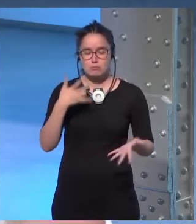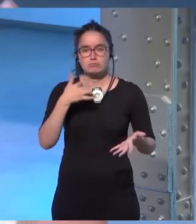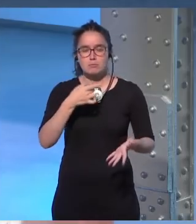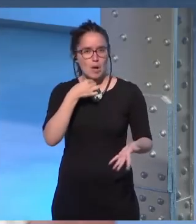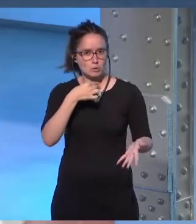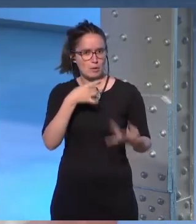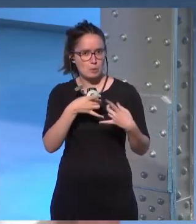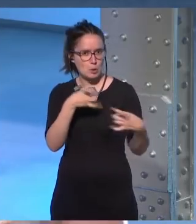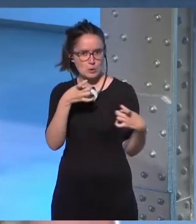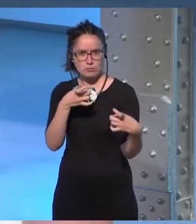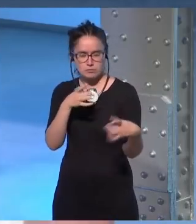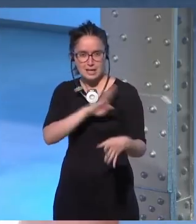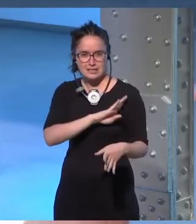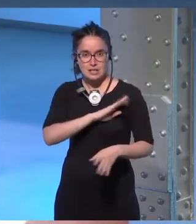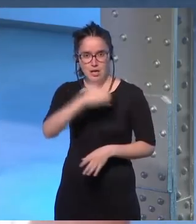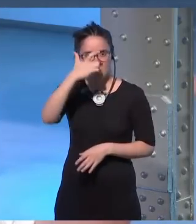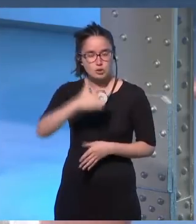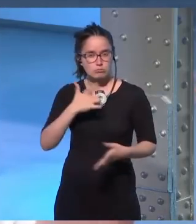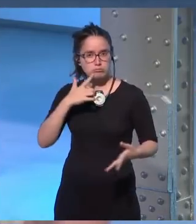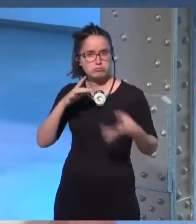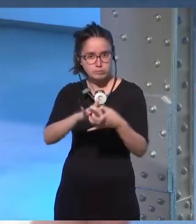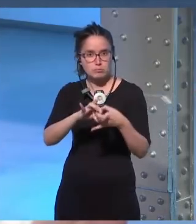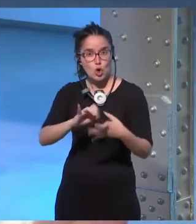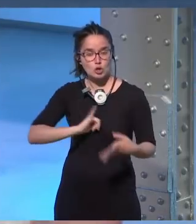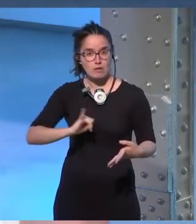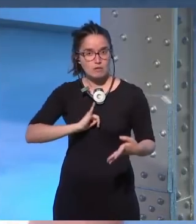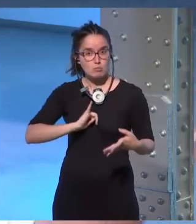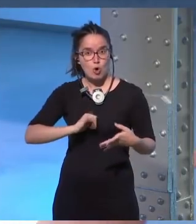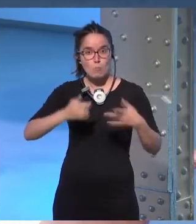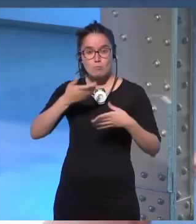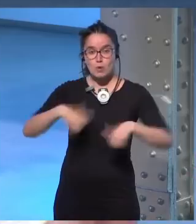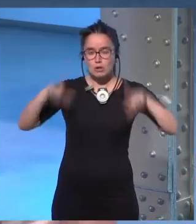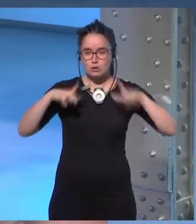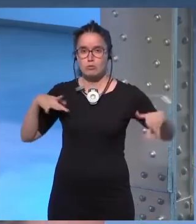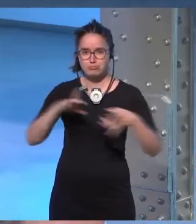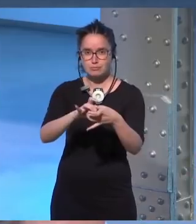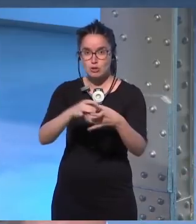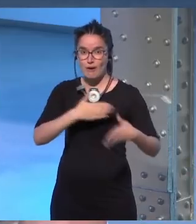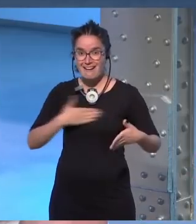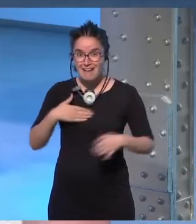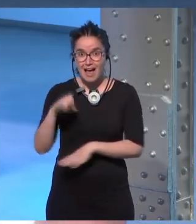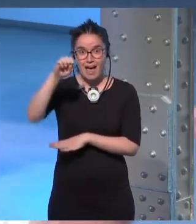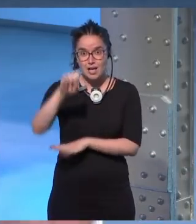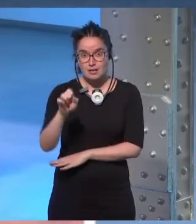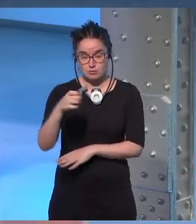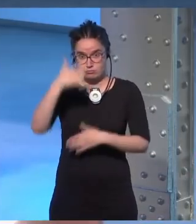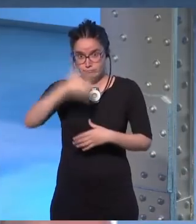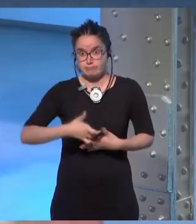mucho la atención. Y yo me identificaba con los protagonistas, quería ser la heroína, pero por desgracia,